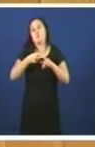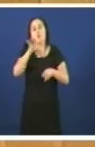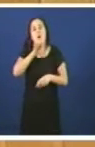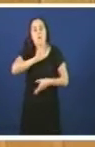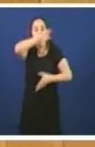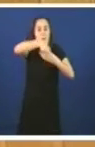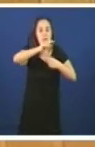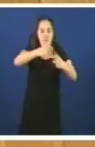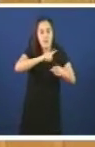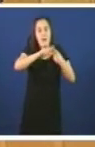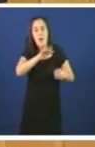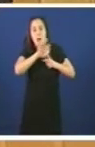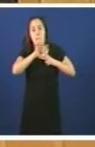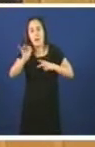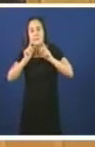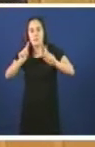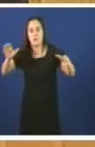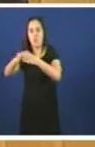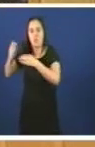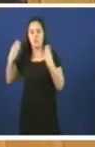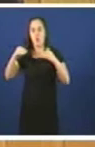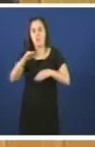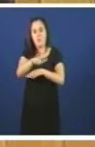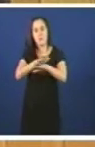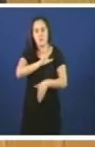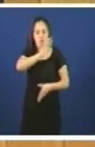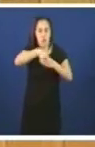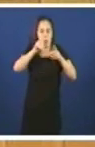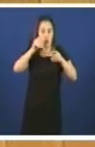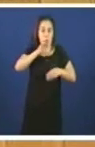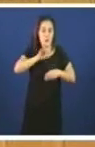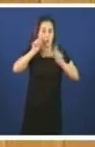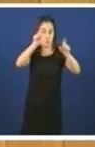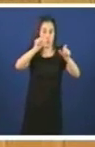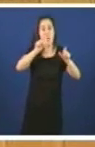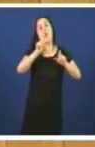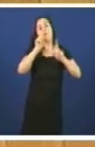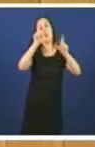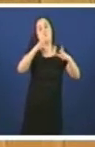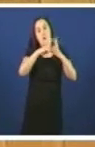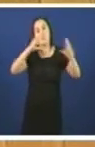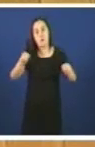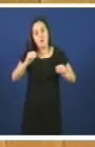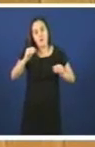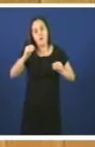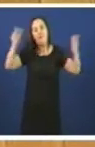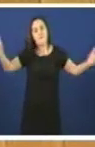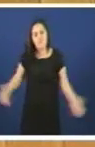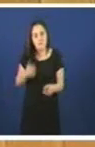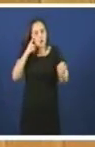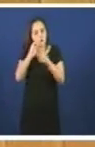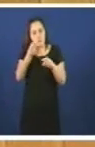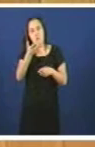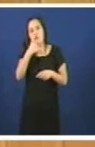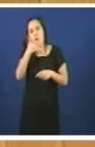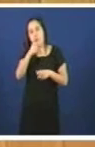franzas de idades máis novas, a dinamización do galego no ámbito educativo e universitario, o fomento do conhecemento do galego entre a poboación